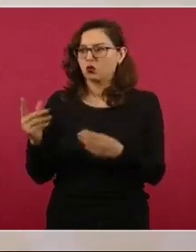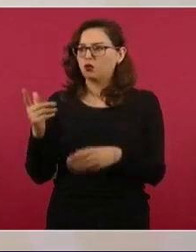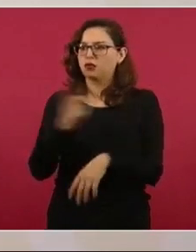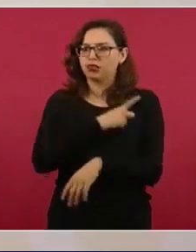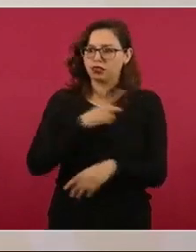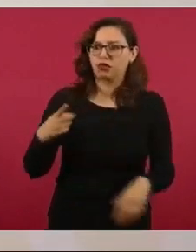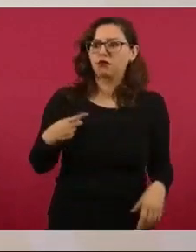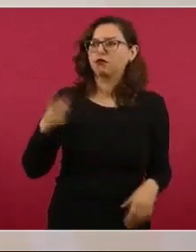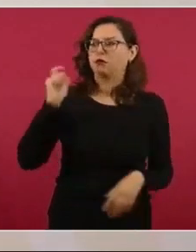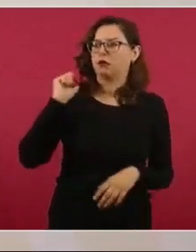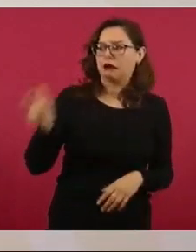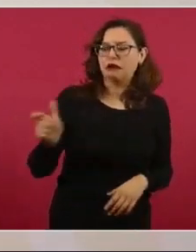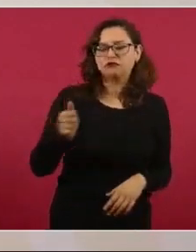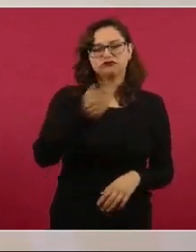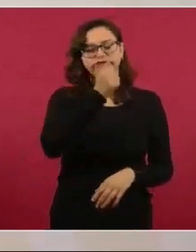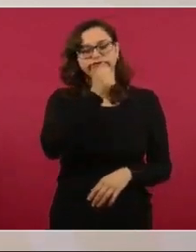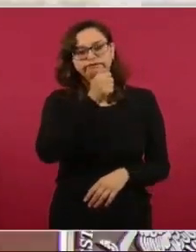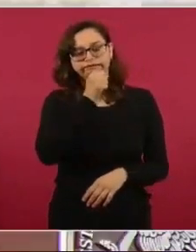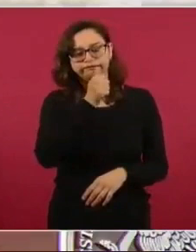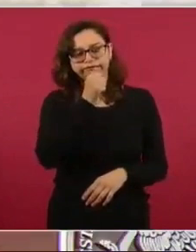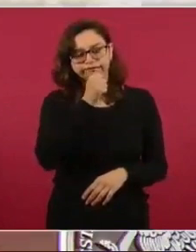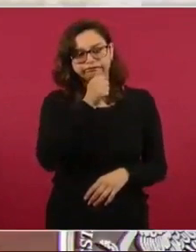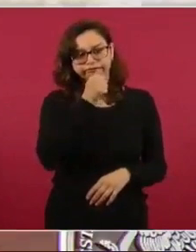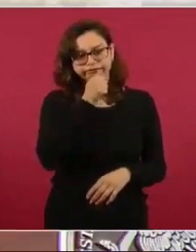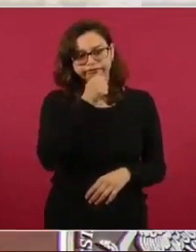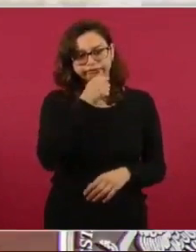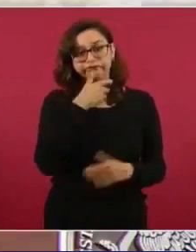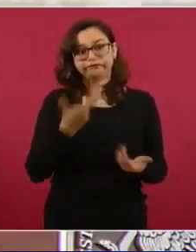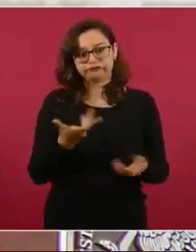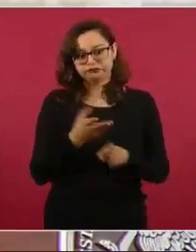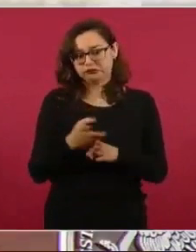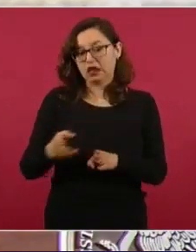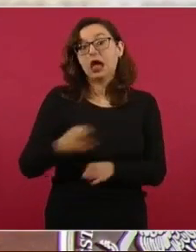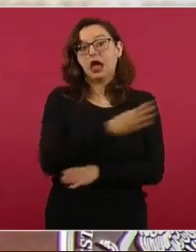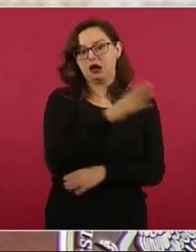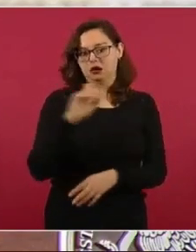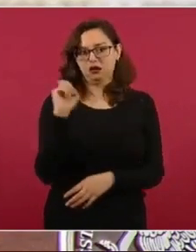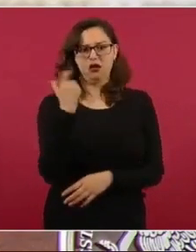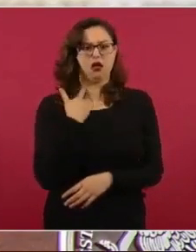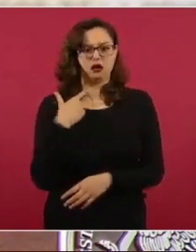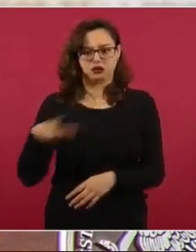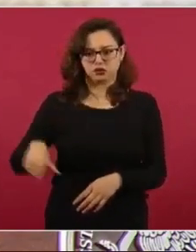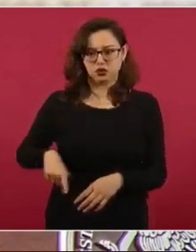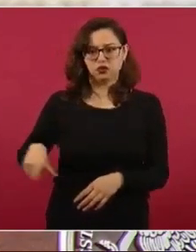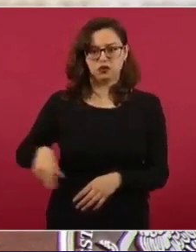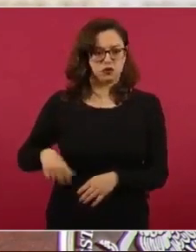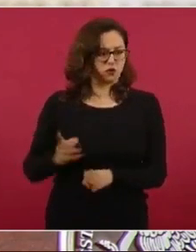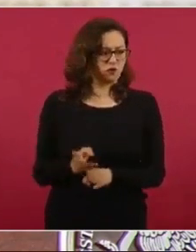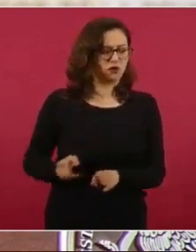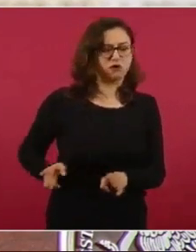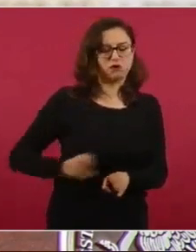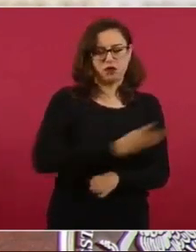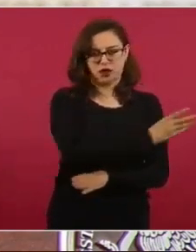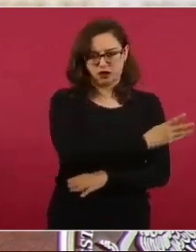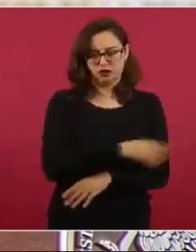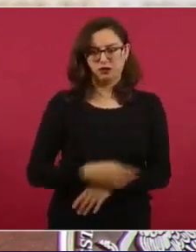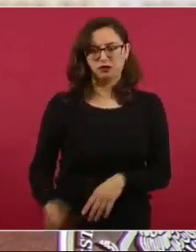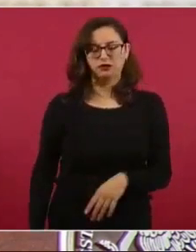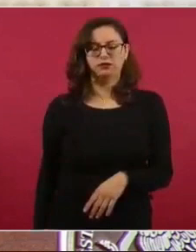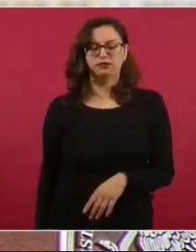del periodo neoliberal. Entonces, vamos poco a poco